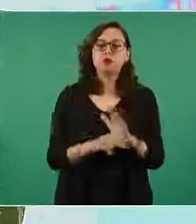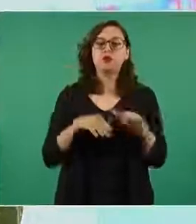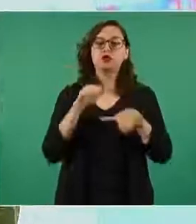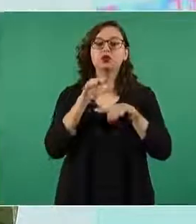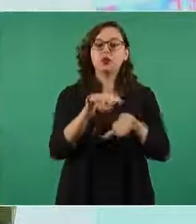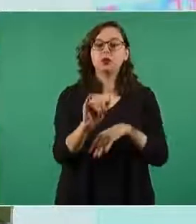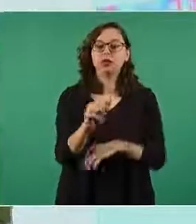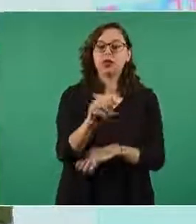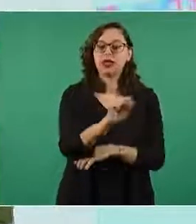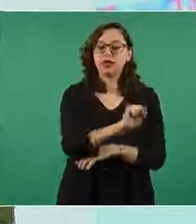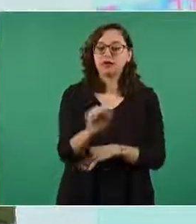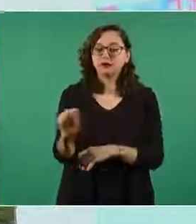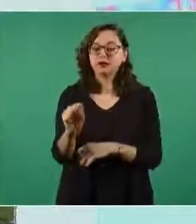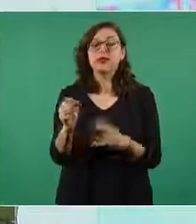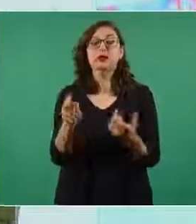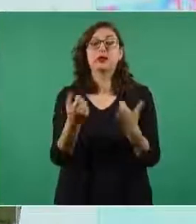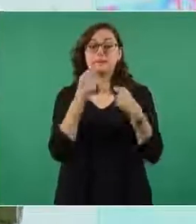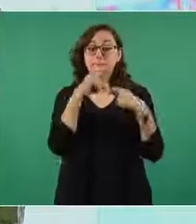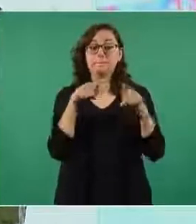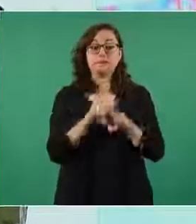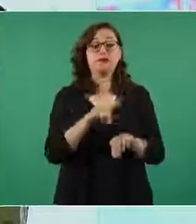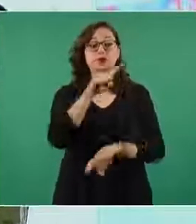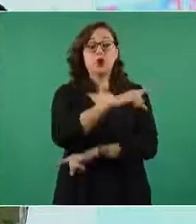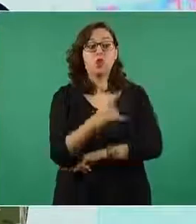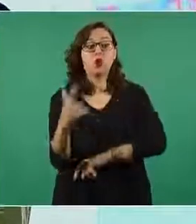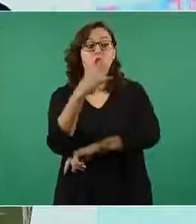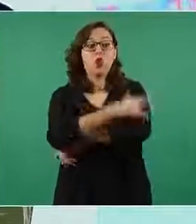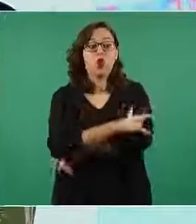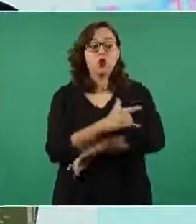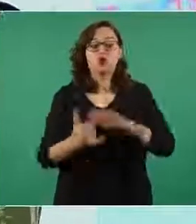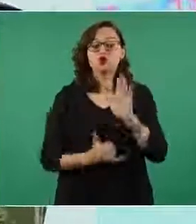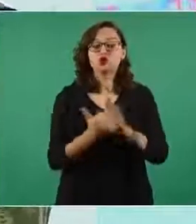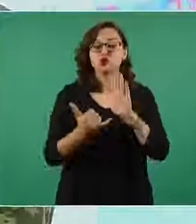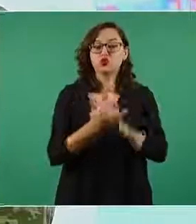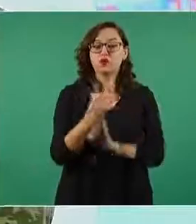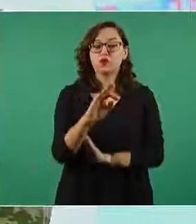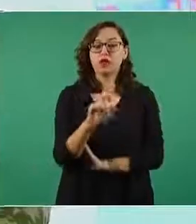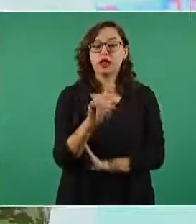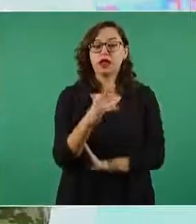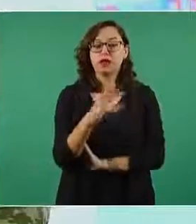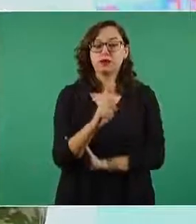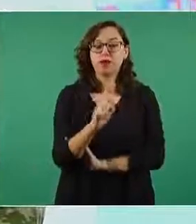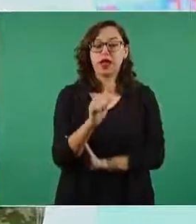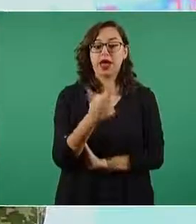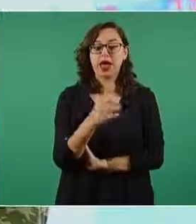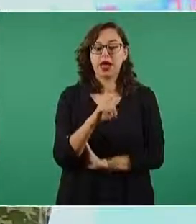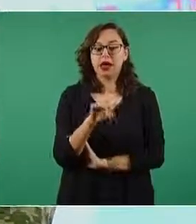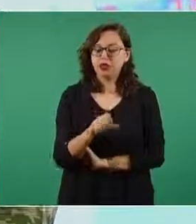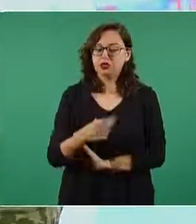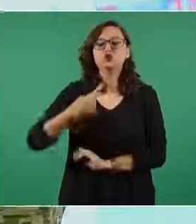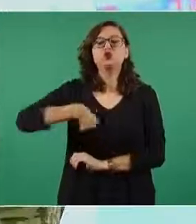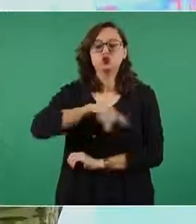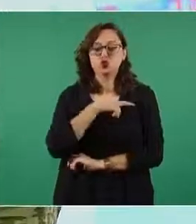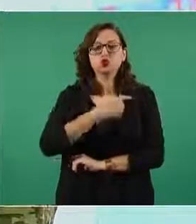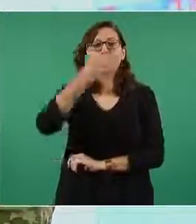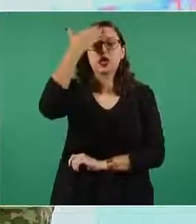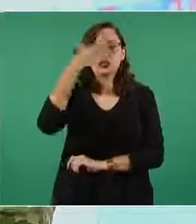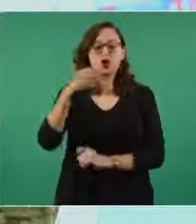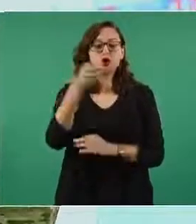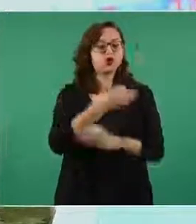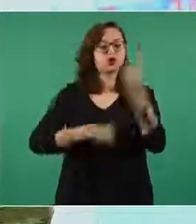en la construcción del Aeropuerto Internacional Felipe Ángeles sabemos que el factor más importante de cualquier